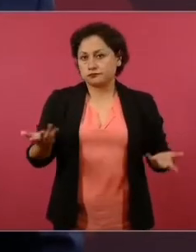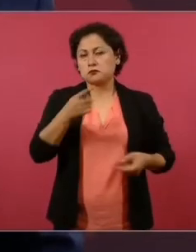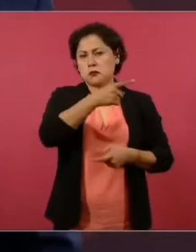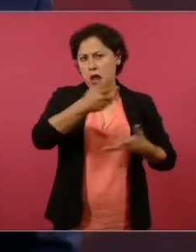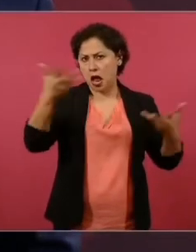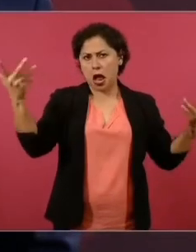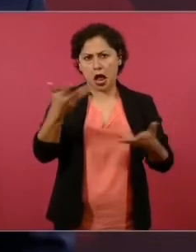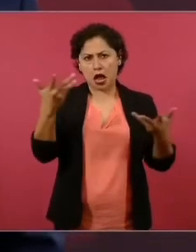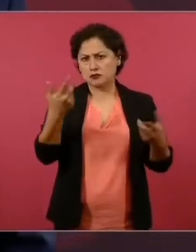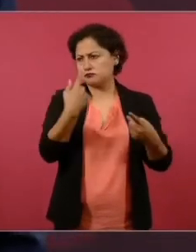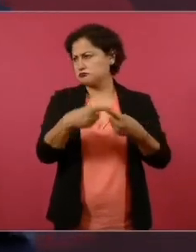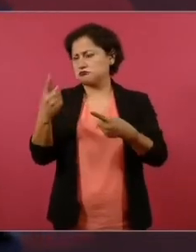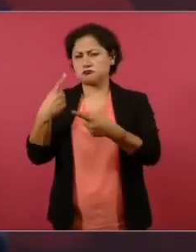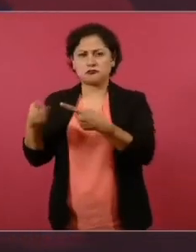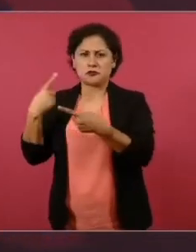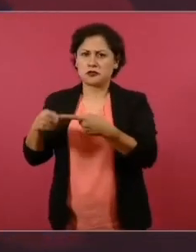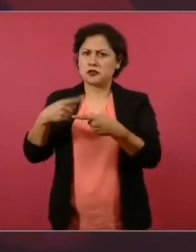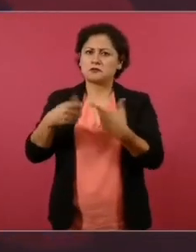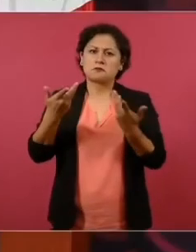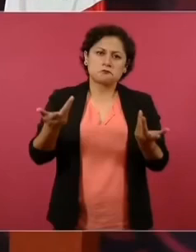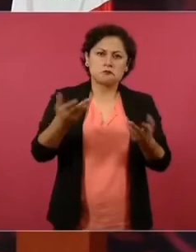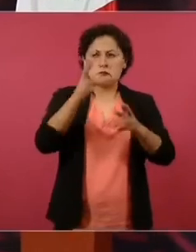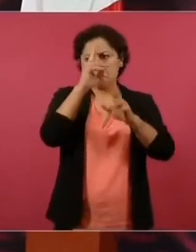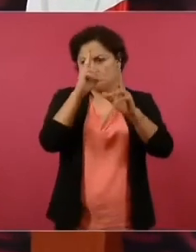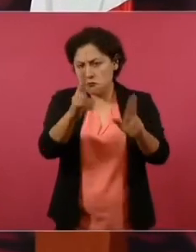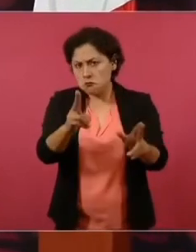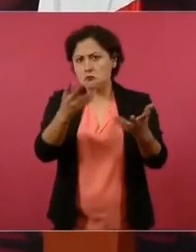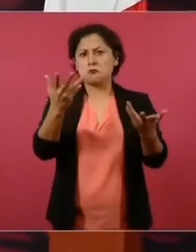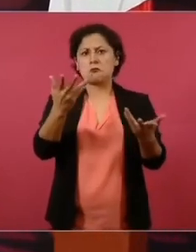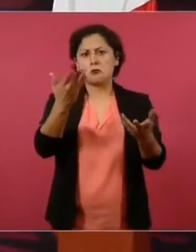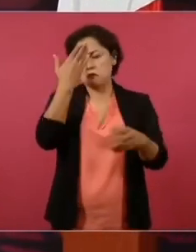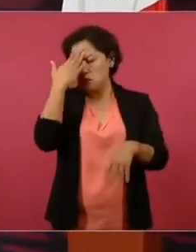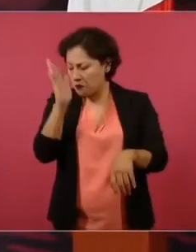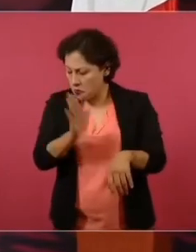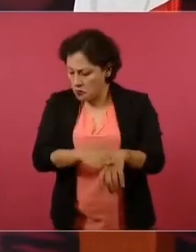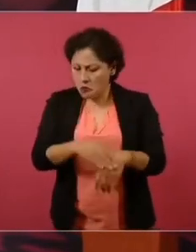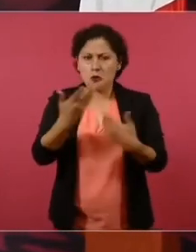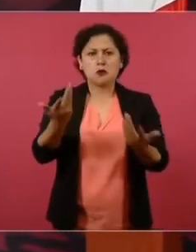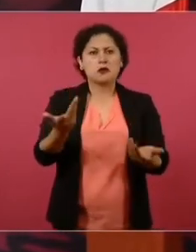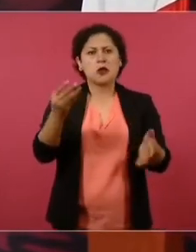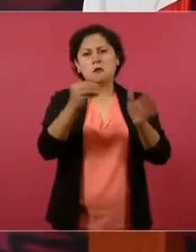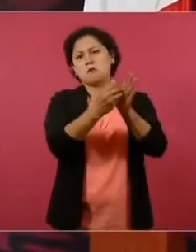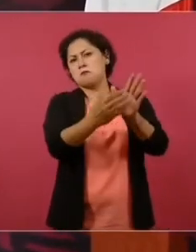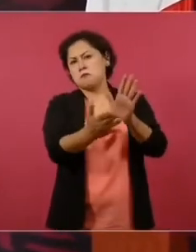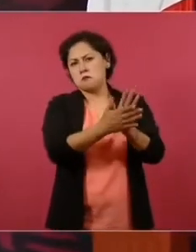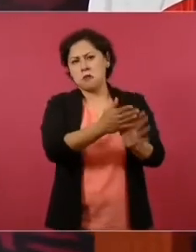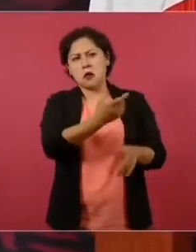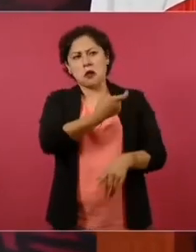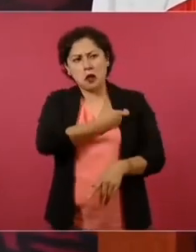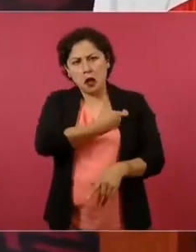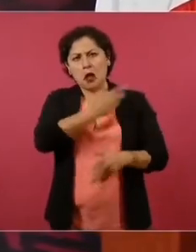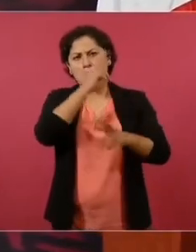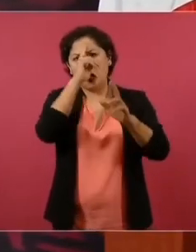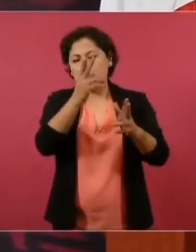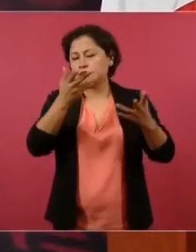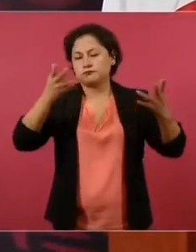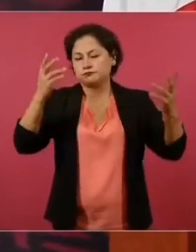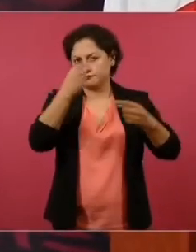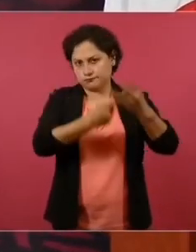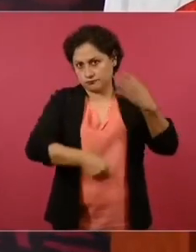ceremonias, pero no se piensa en el rescate. Entonces, estamos viviendo con Francia,